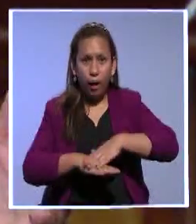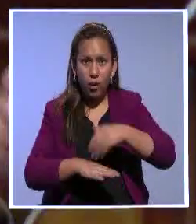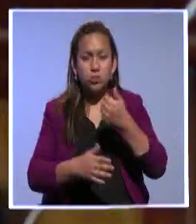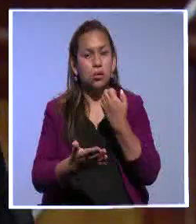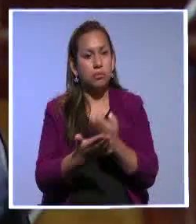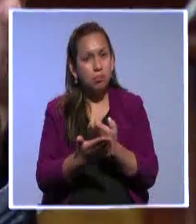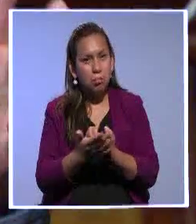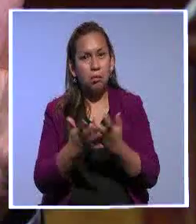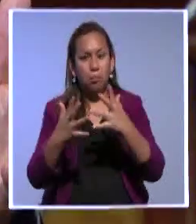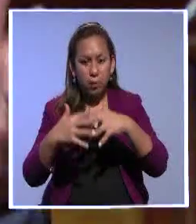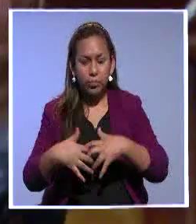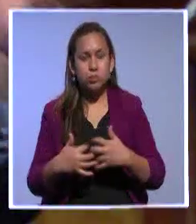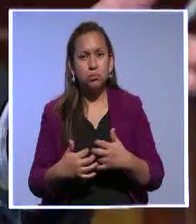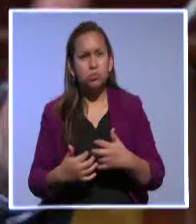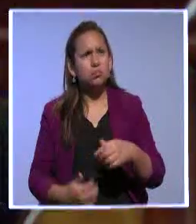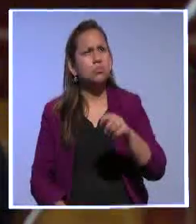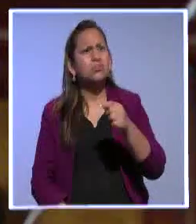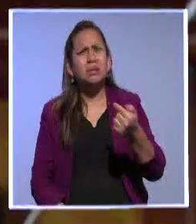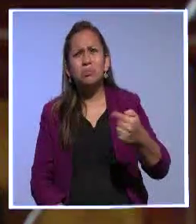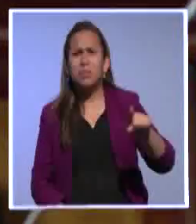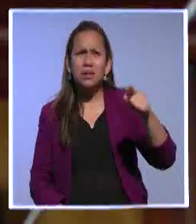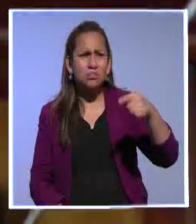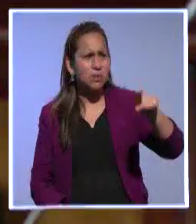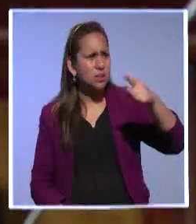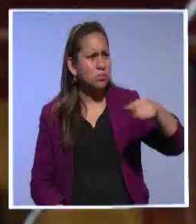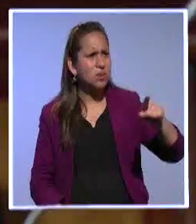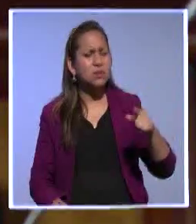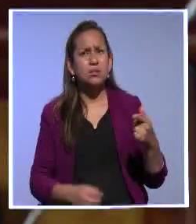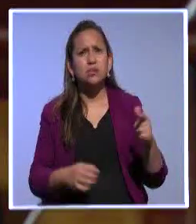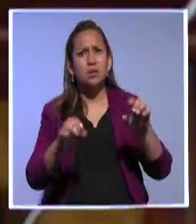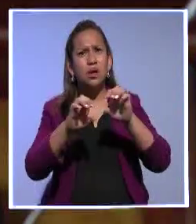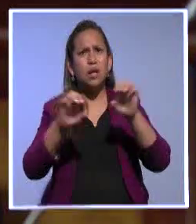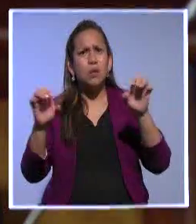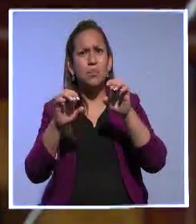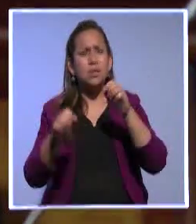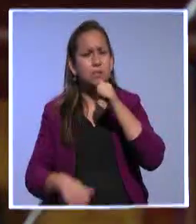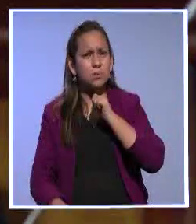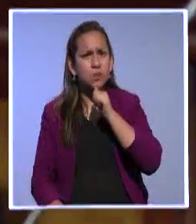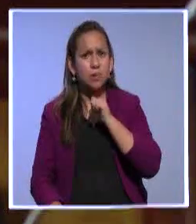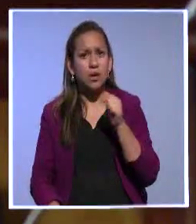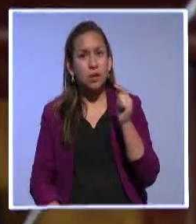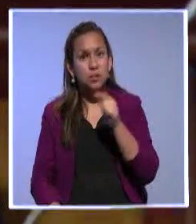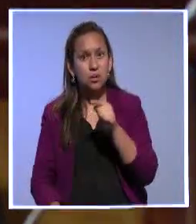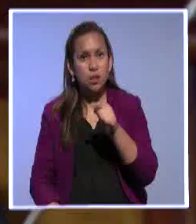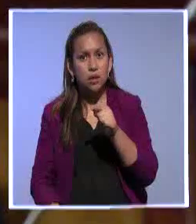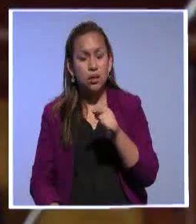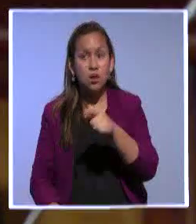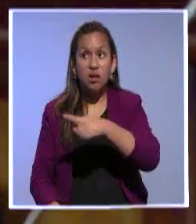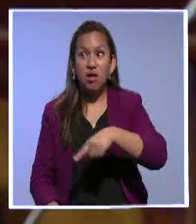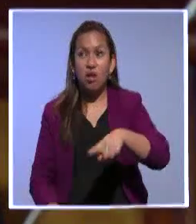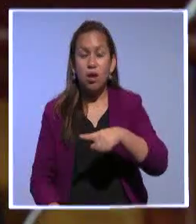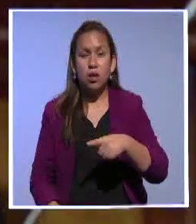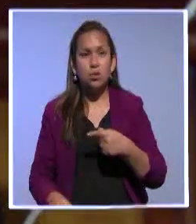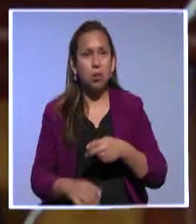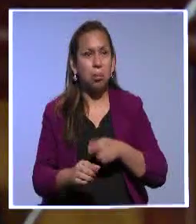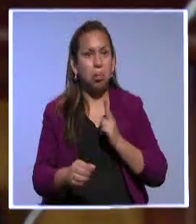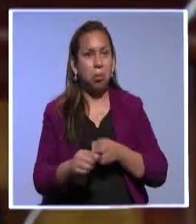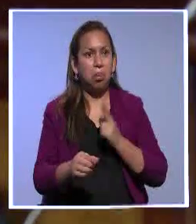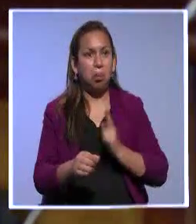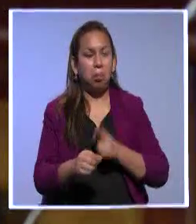nadie se acuerda de los miles de ecuatorianos que en el sector privado están perdiendo su empleo, pues. Eso es lo que debería preocupar a todo gobernante,